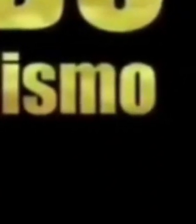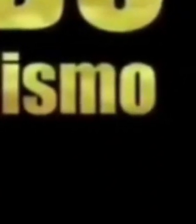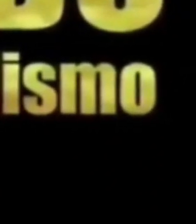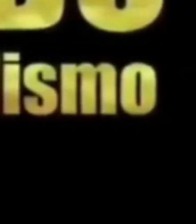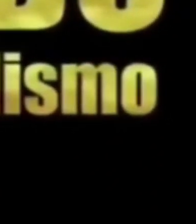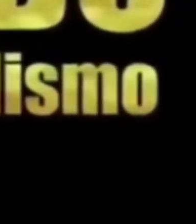Gracias por ver el video.